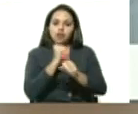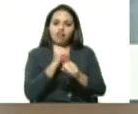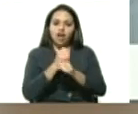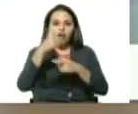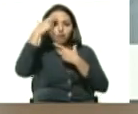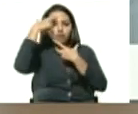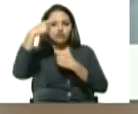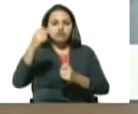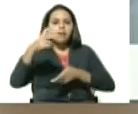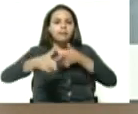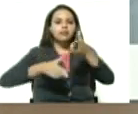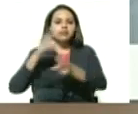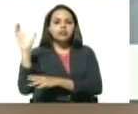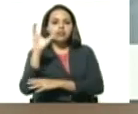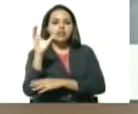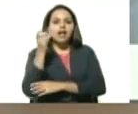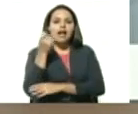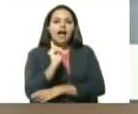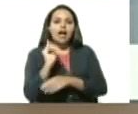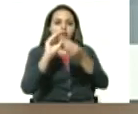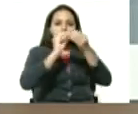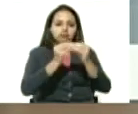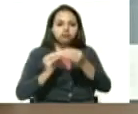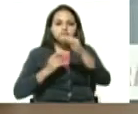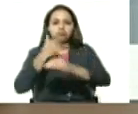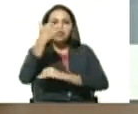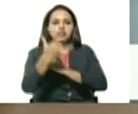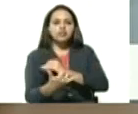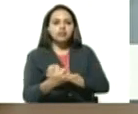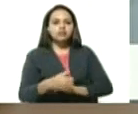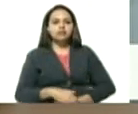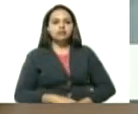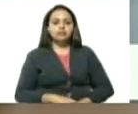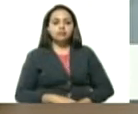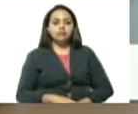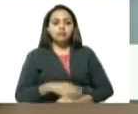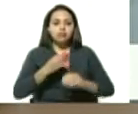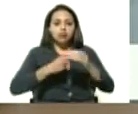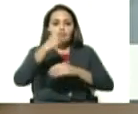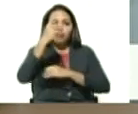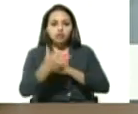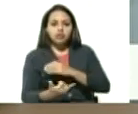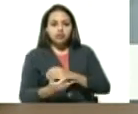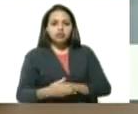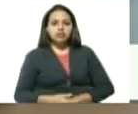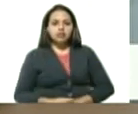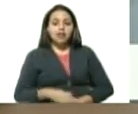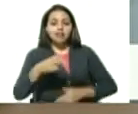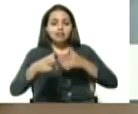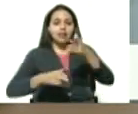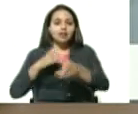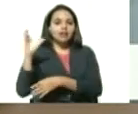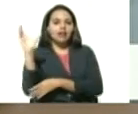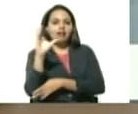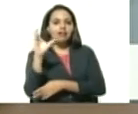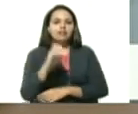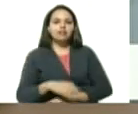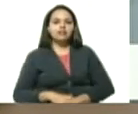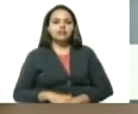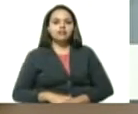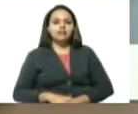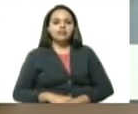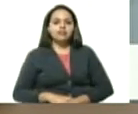profesionales del Metro de Caracas han creado un proyecto, el proyecto Tren Caracas, creado,